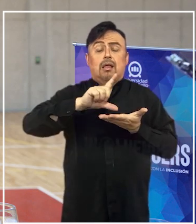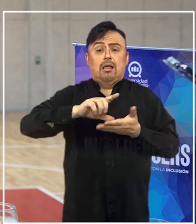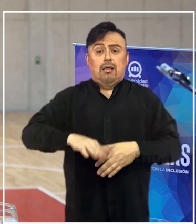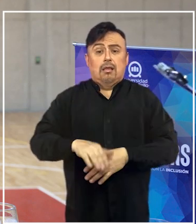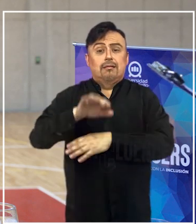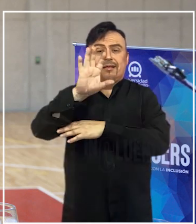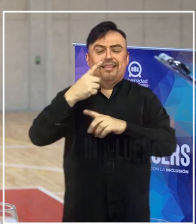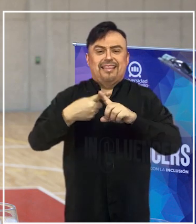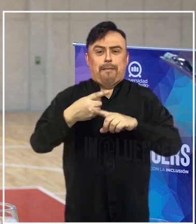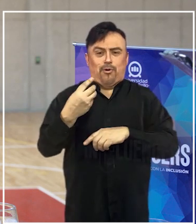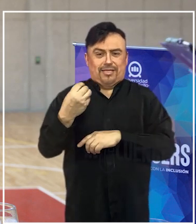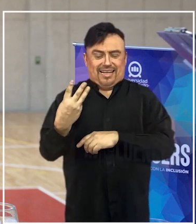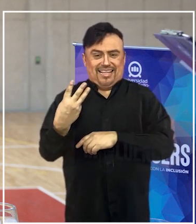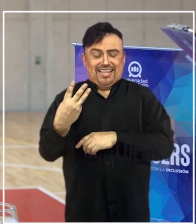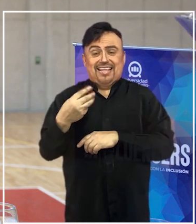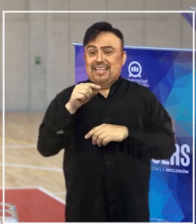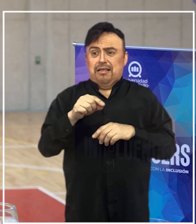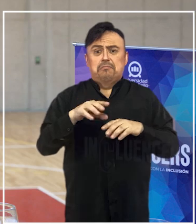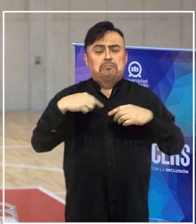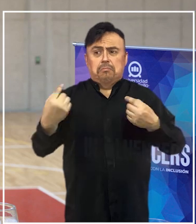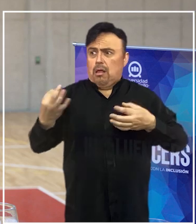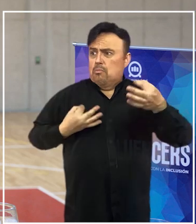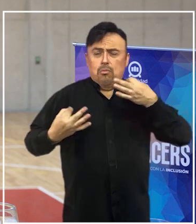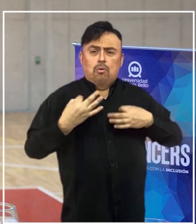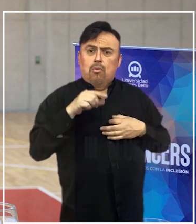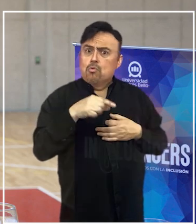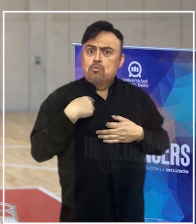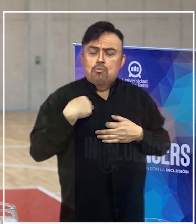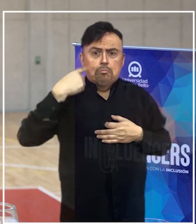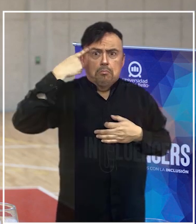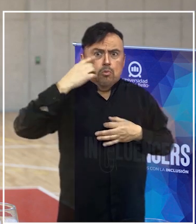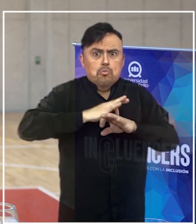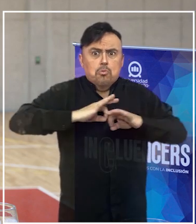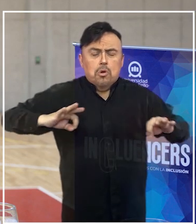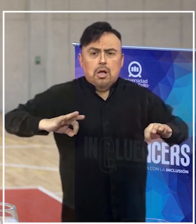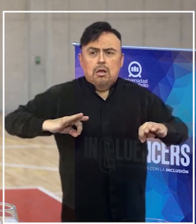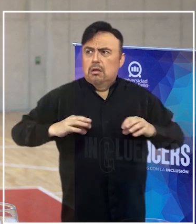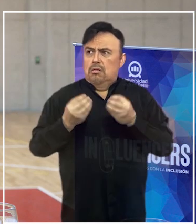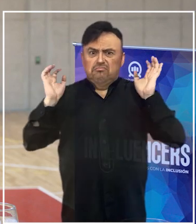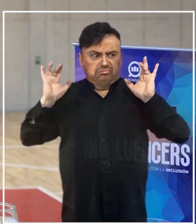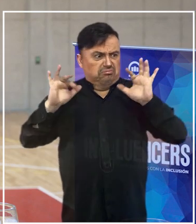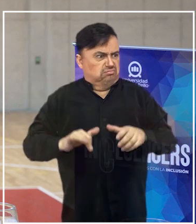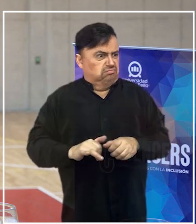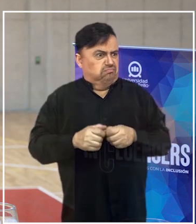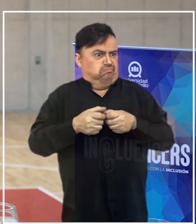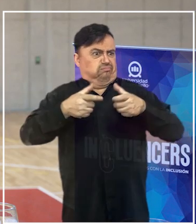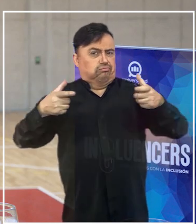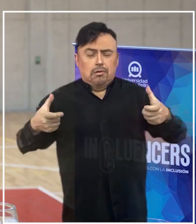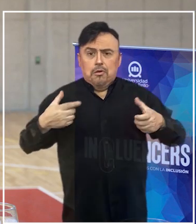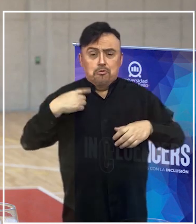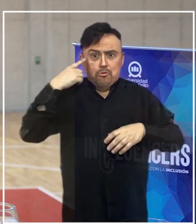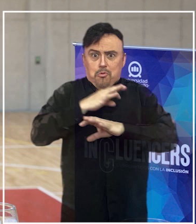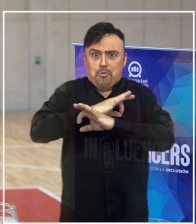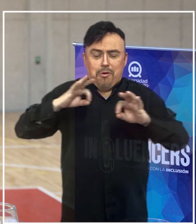3x3 y la misma gente del estadio nos decía mire, jamás pensamos que esto se iba a llenar. Y efectivamente esa